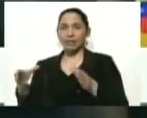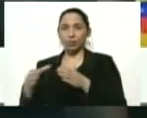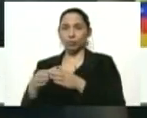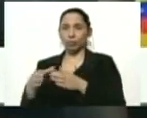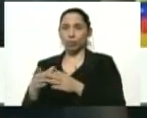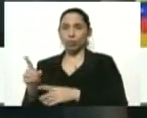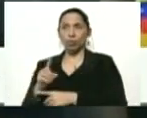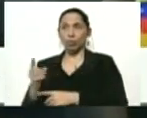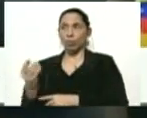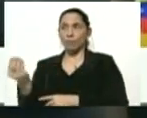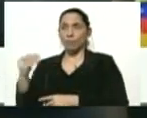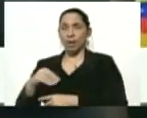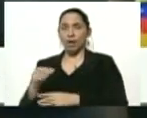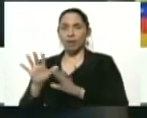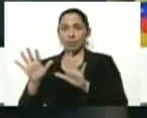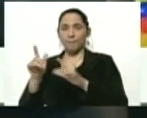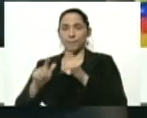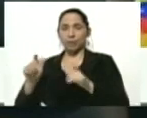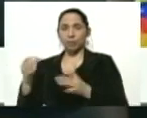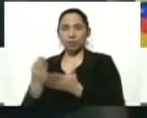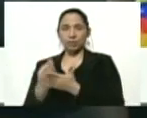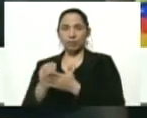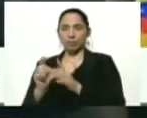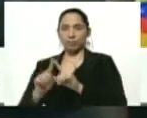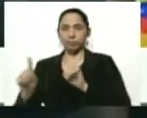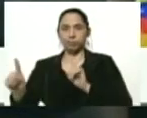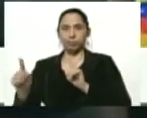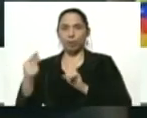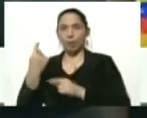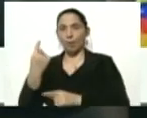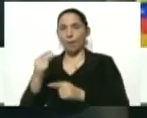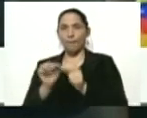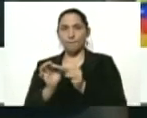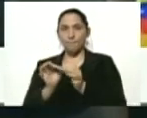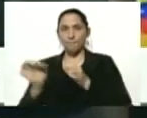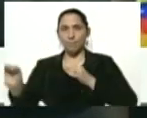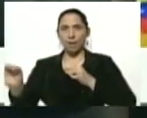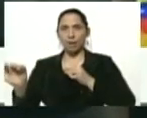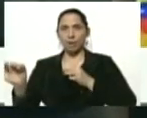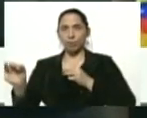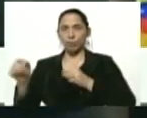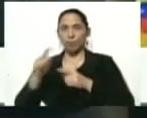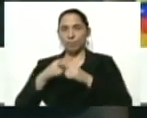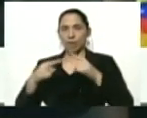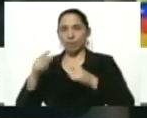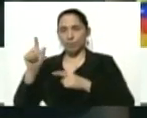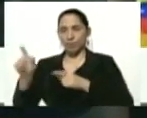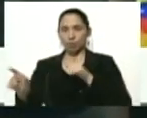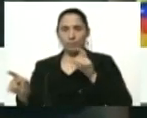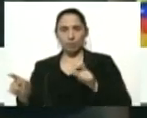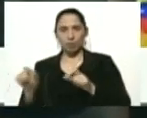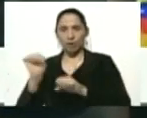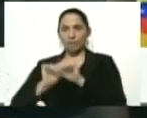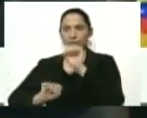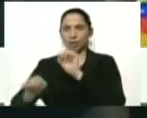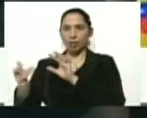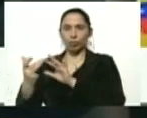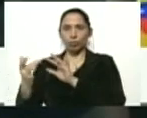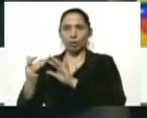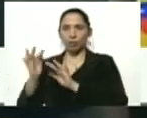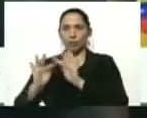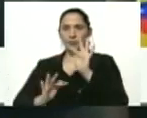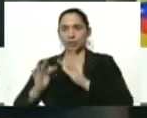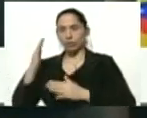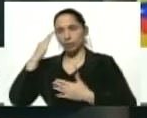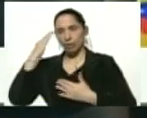que no sean más de 10 personas y siempre con un distanciamiento mínimo de metro y medio entre persona y persona. Evitar el contacto físico en el